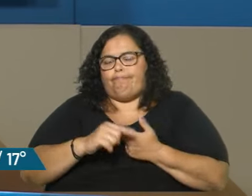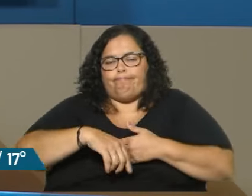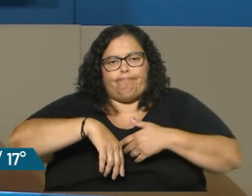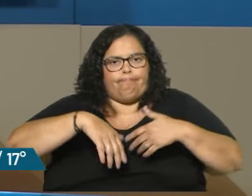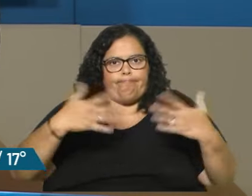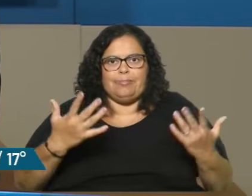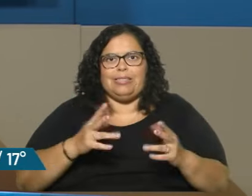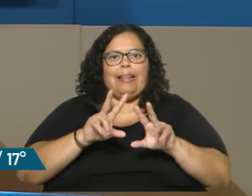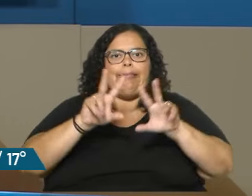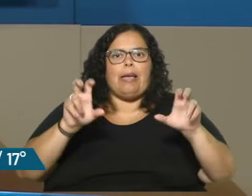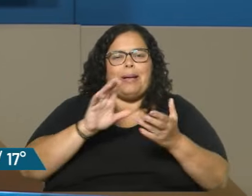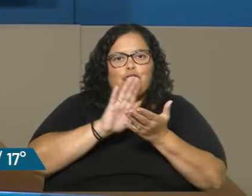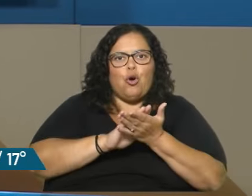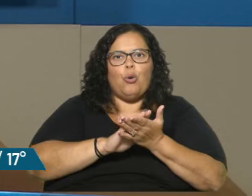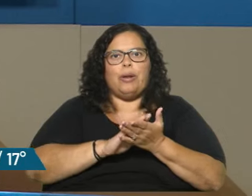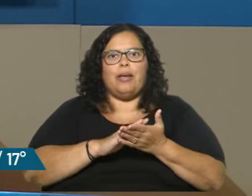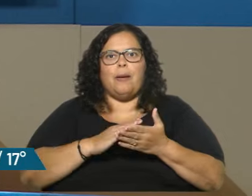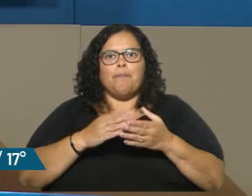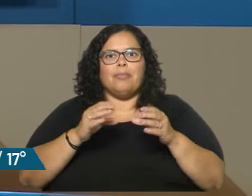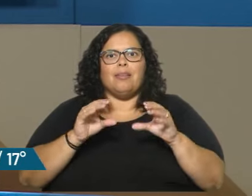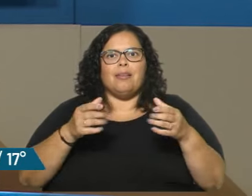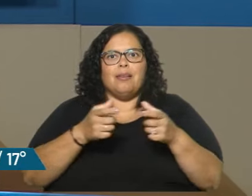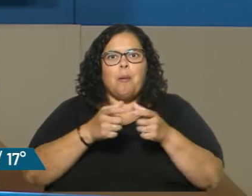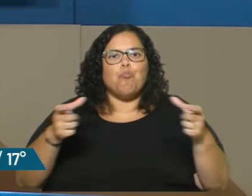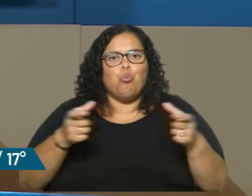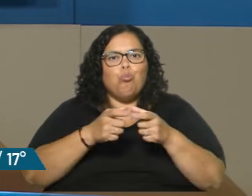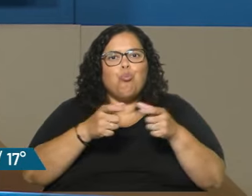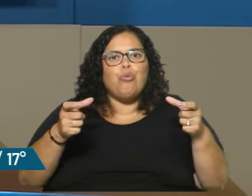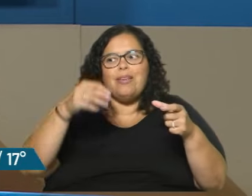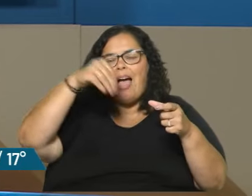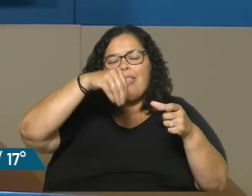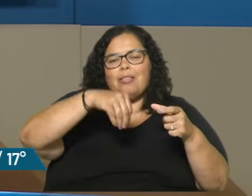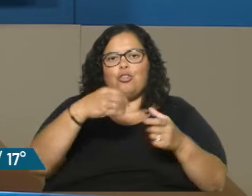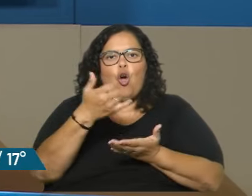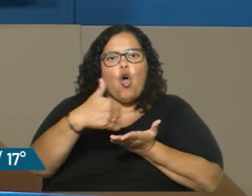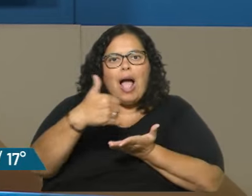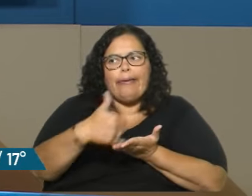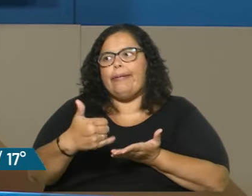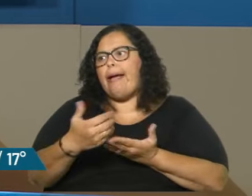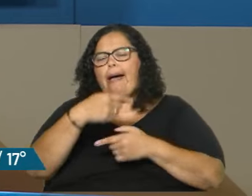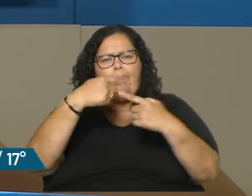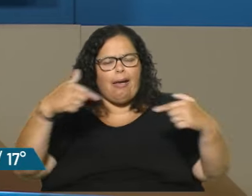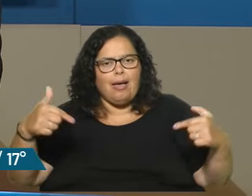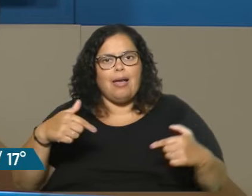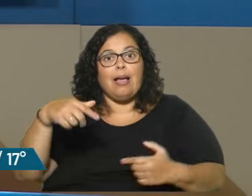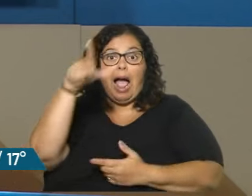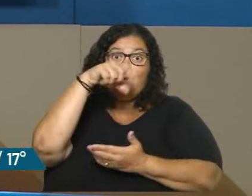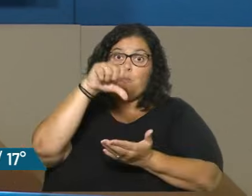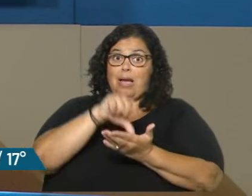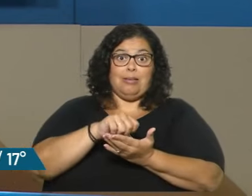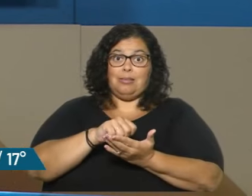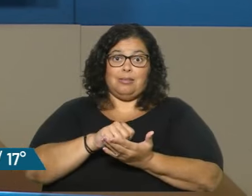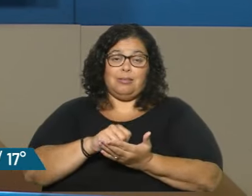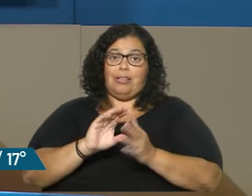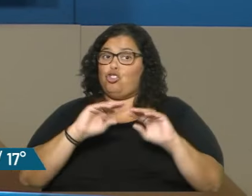uno, otro, el tema de los pan dulces con cocaína. Bueno, tenemos un país totalmente inseguro,